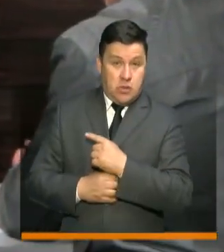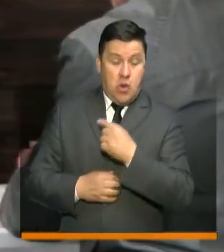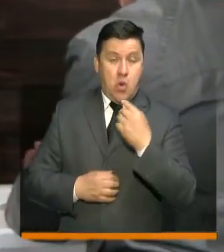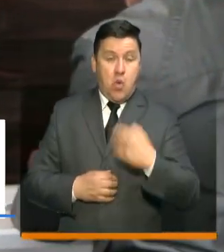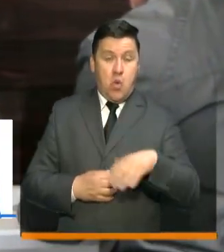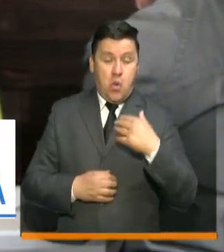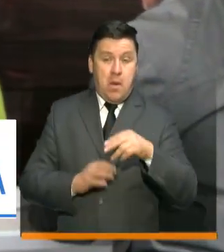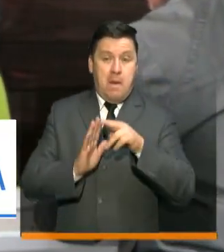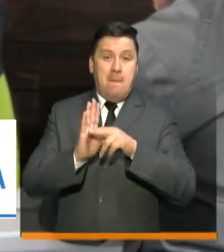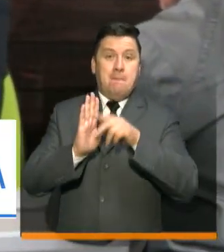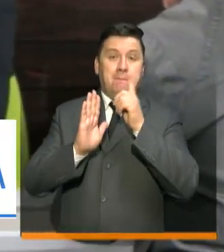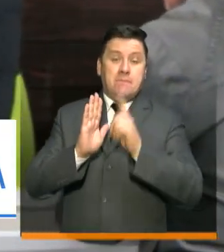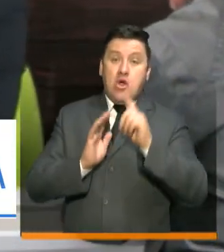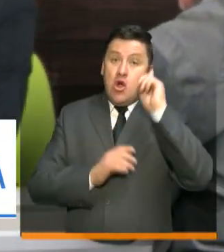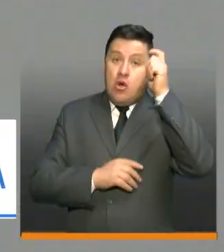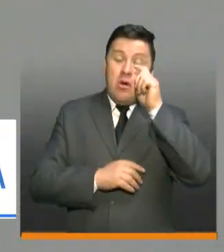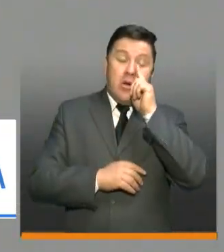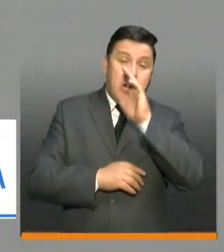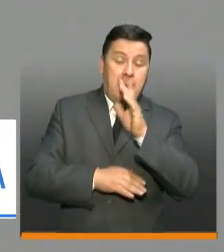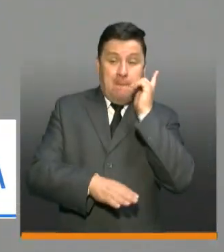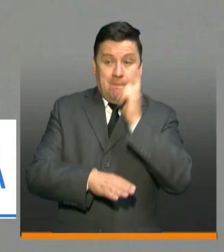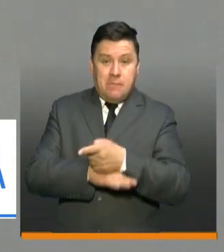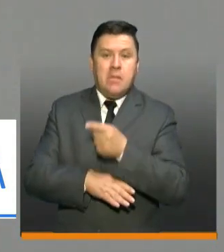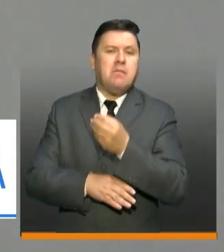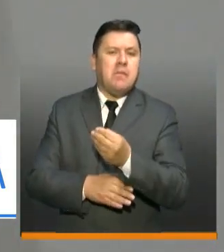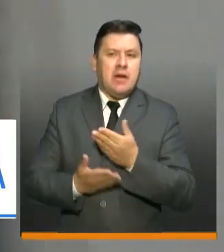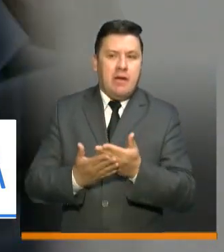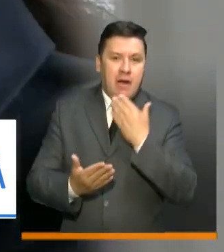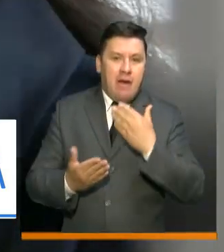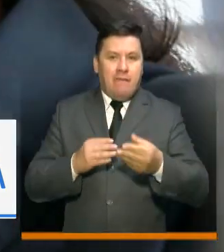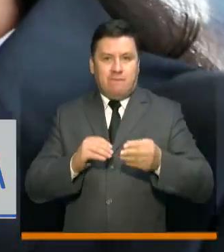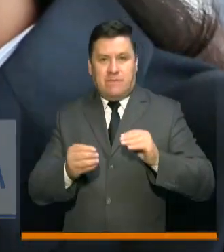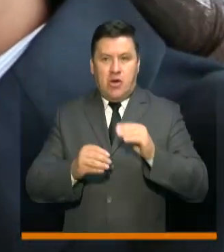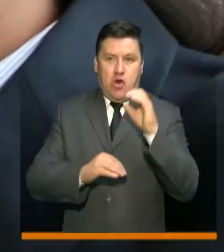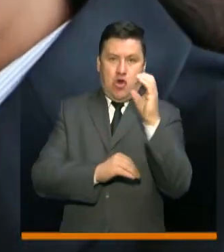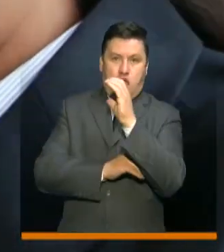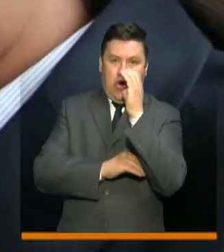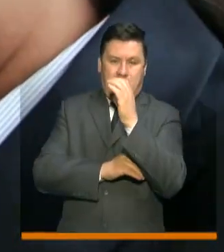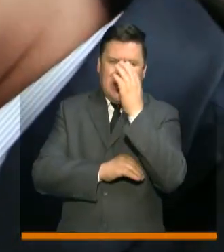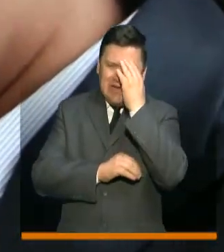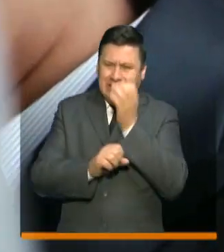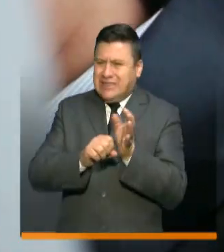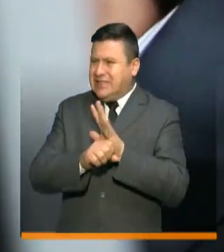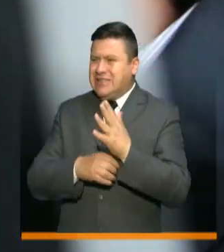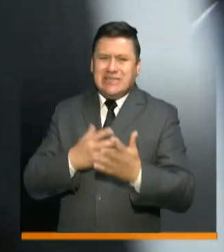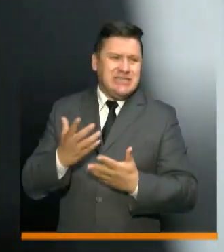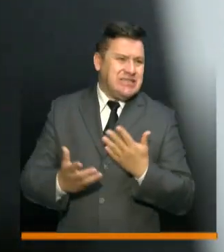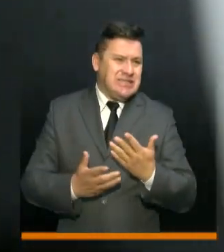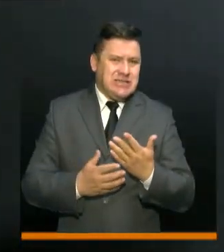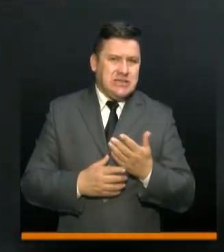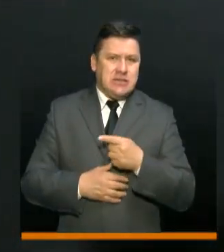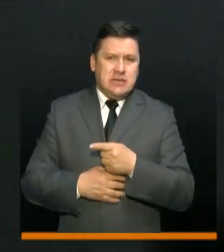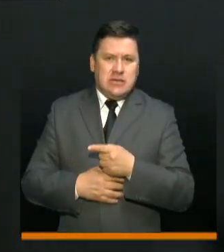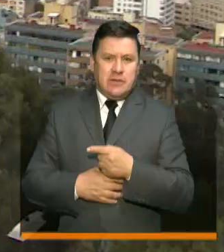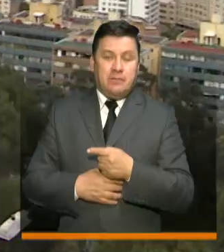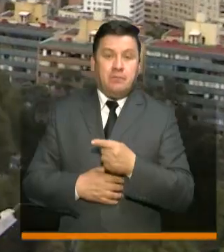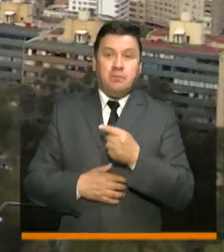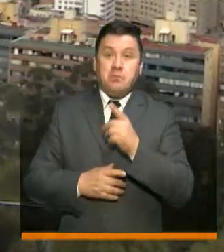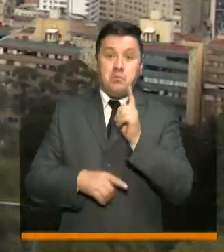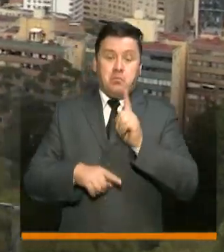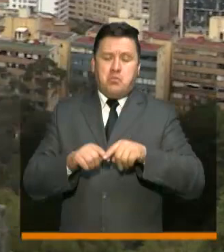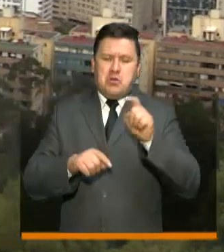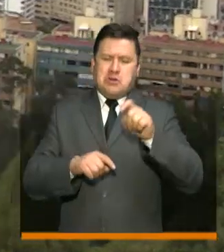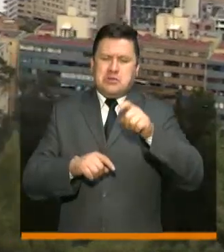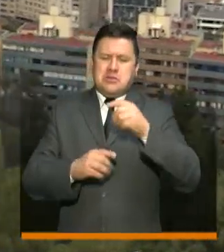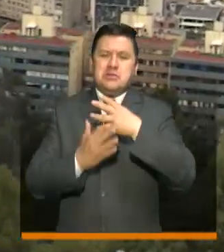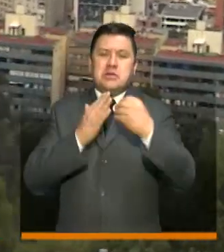una de las medidas adoptadas por el Gobierno Nacional para brindar facilidades a los colombianos durante la pandemia del COVID-19. Sin salir de